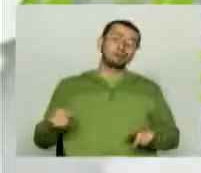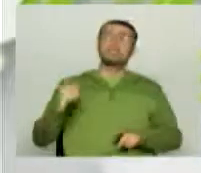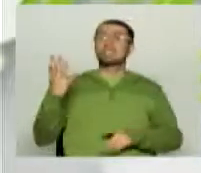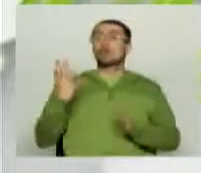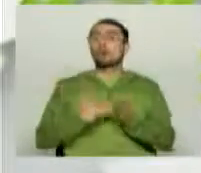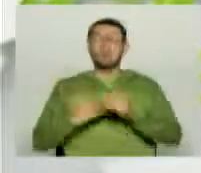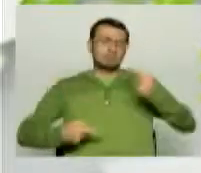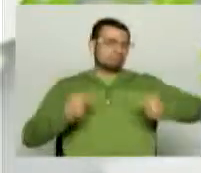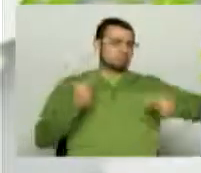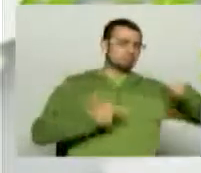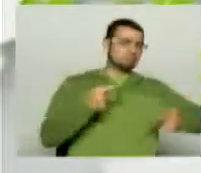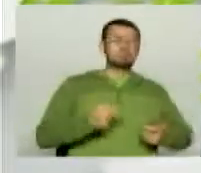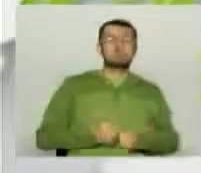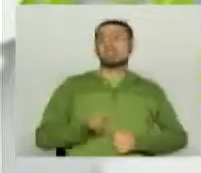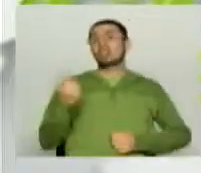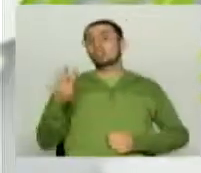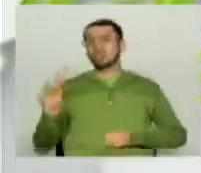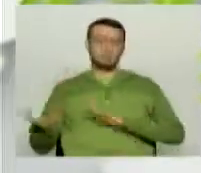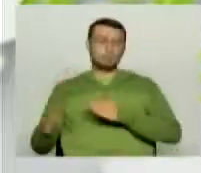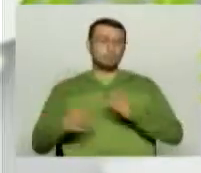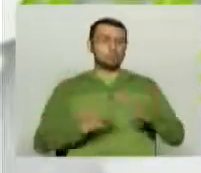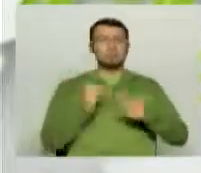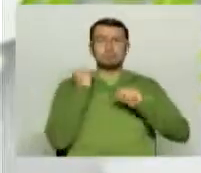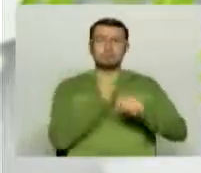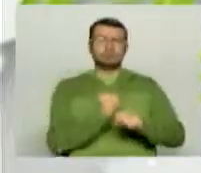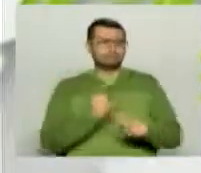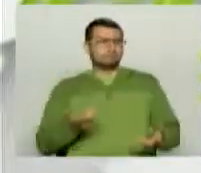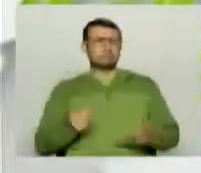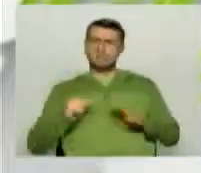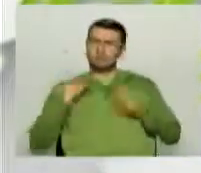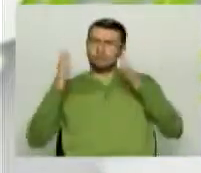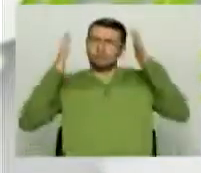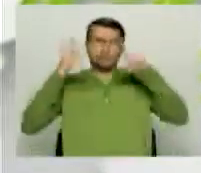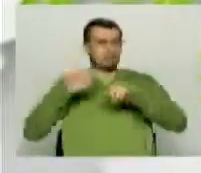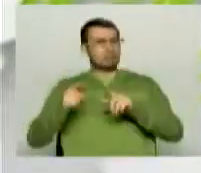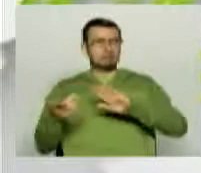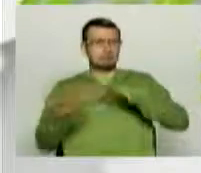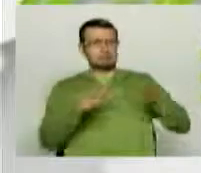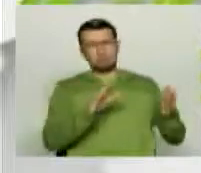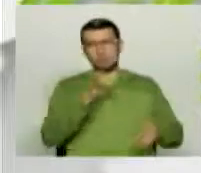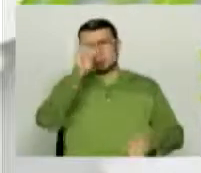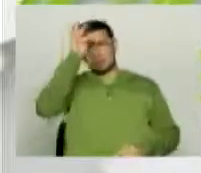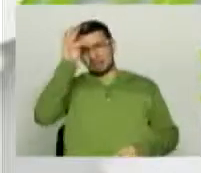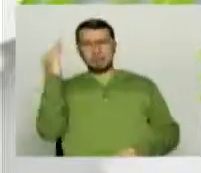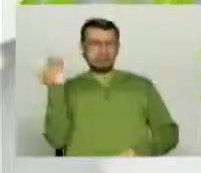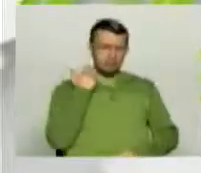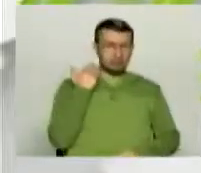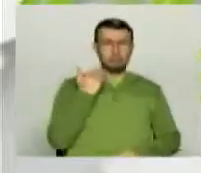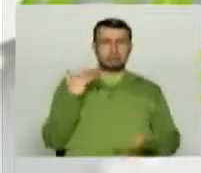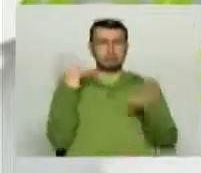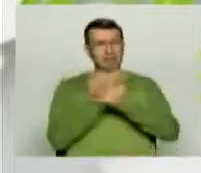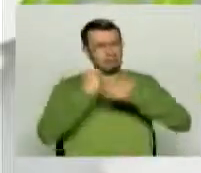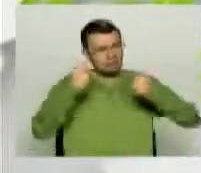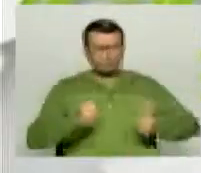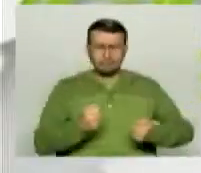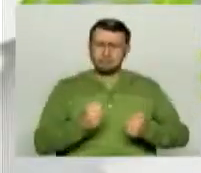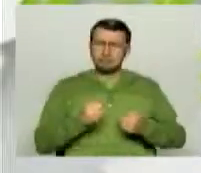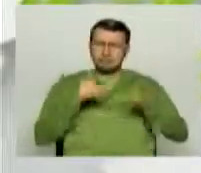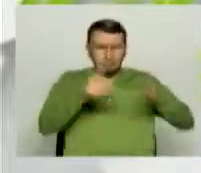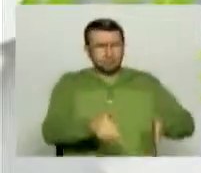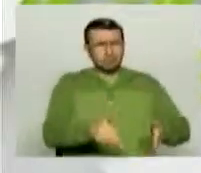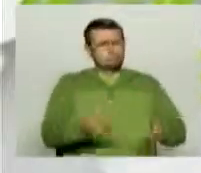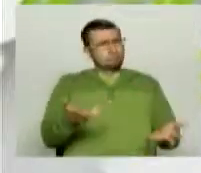12, 14 muertos, algo que es ilógico. Celebrar un partido y terminar o en un hospital, o en una cárcel, o en un cementerio. De manera que